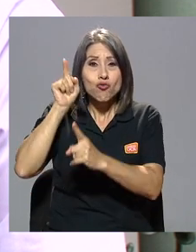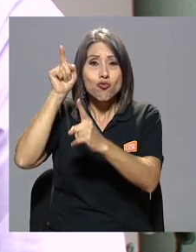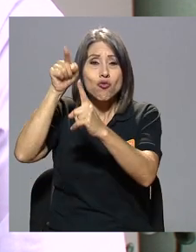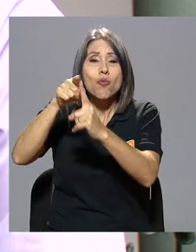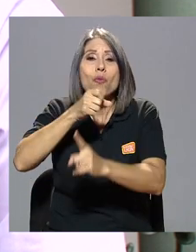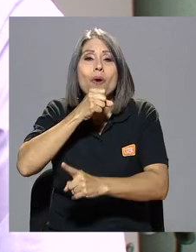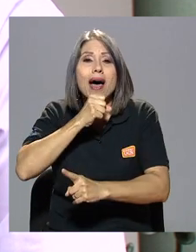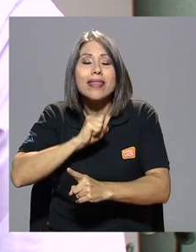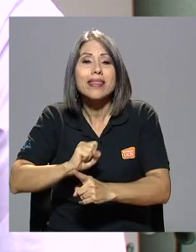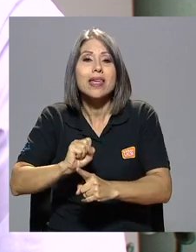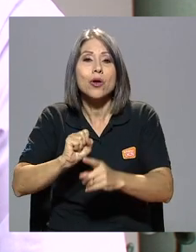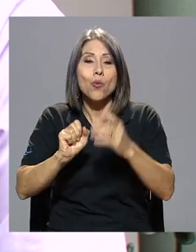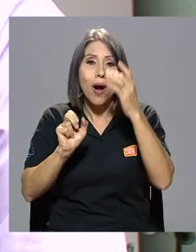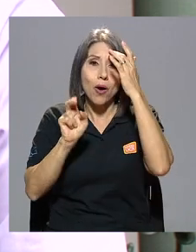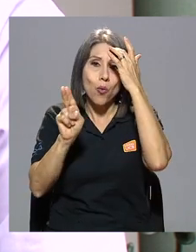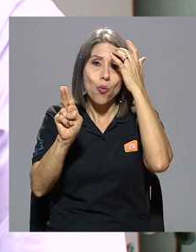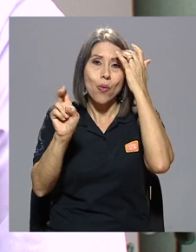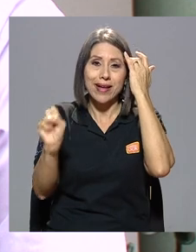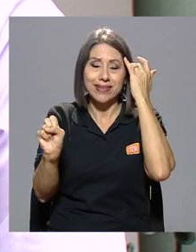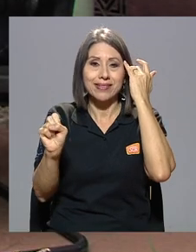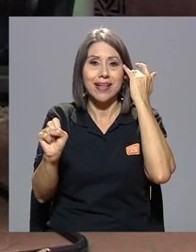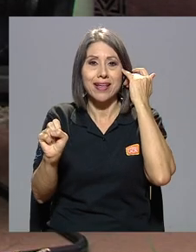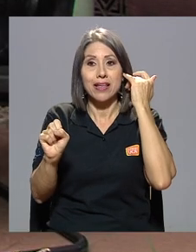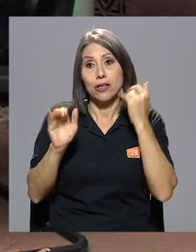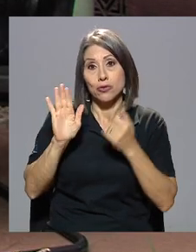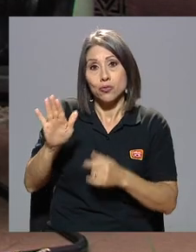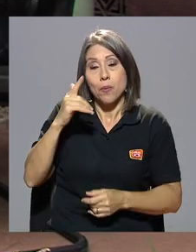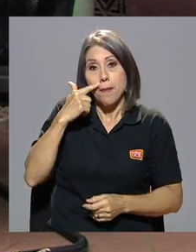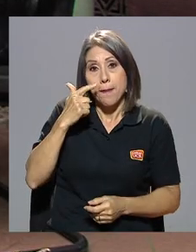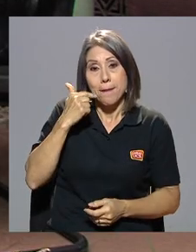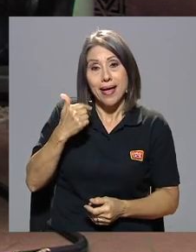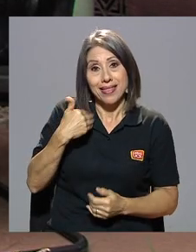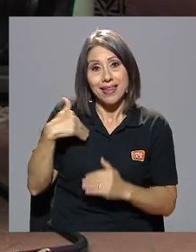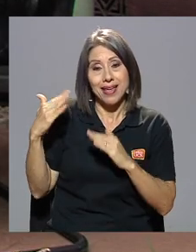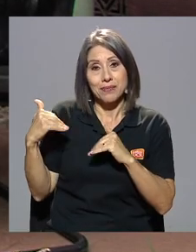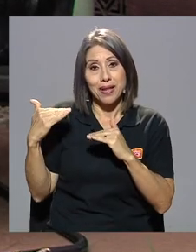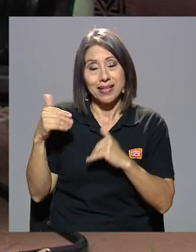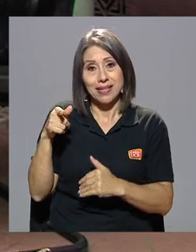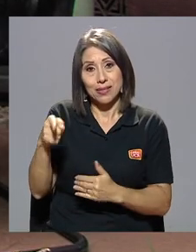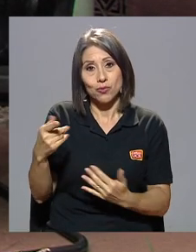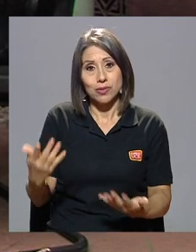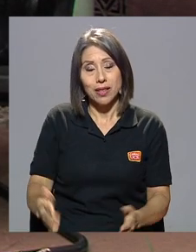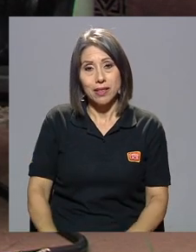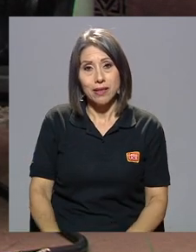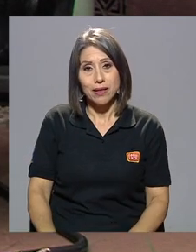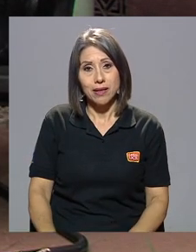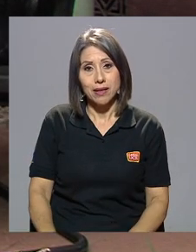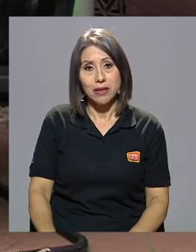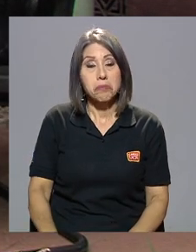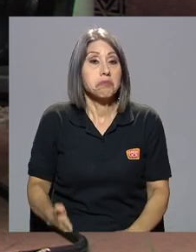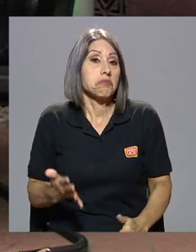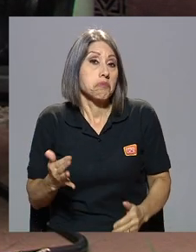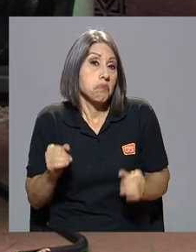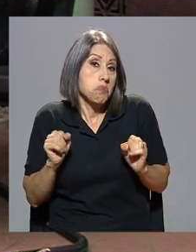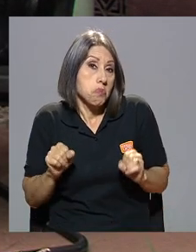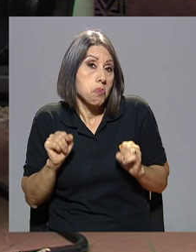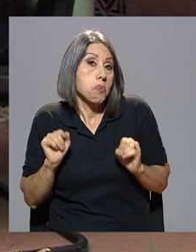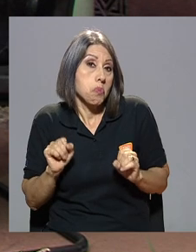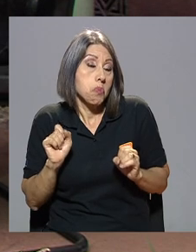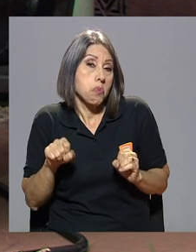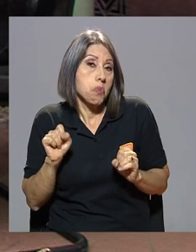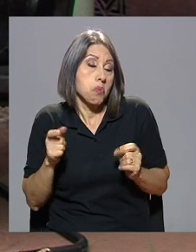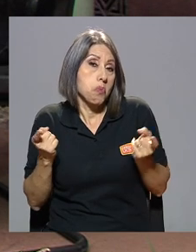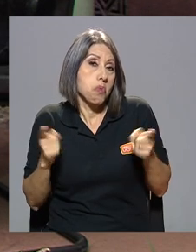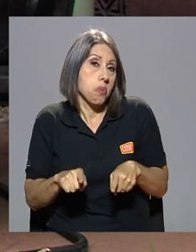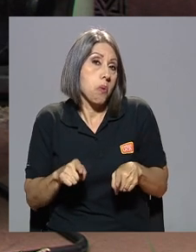antigua Unión Soviética ¿de algún modo su papá tenía esperanzas en usted? Bueno eso es posible